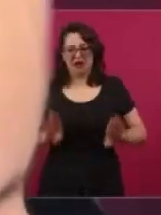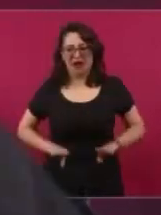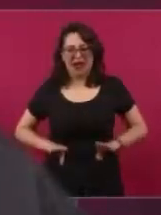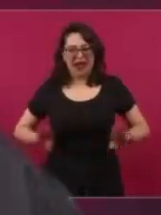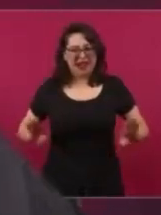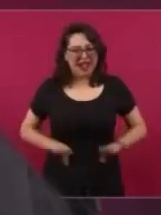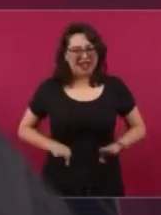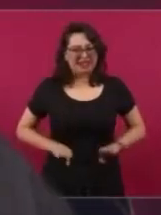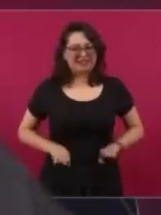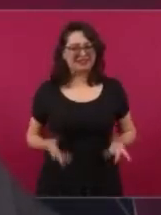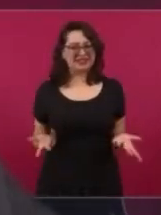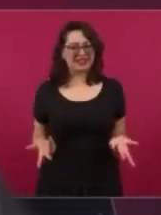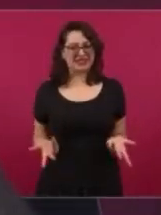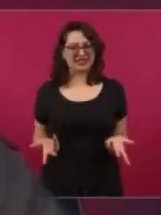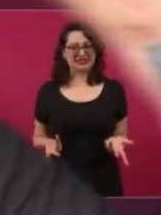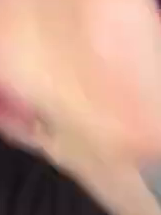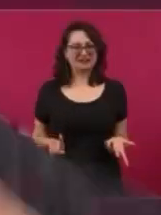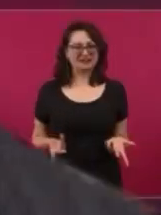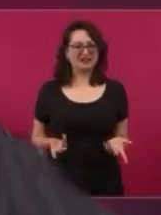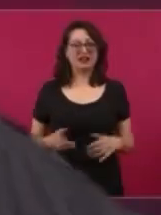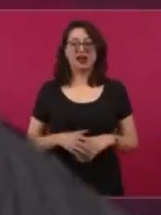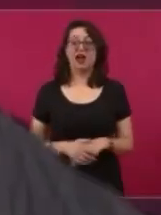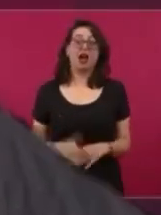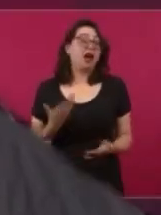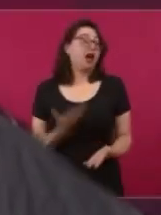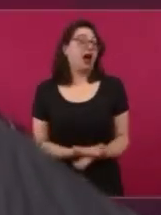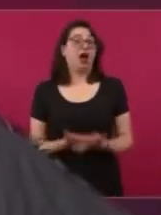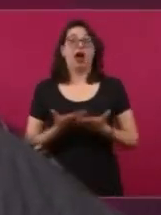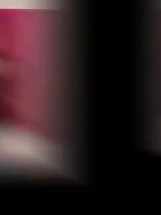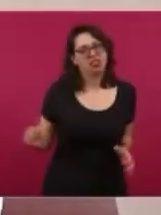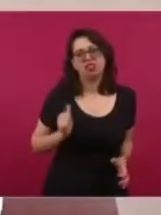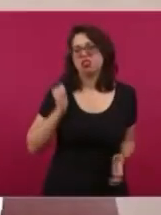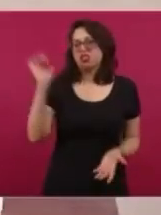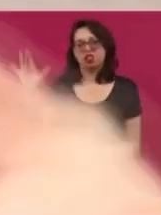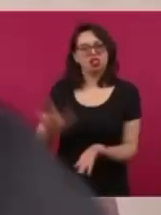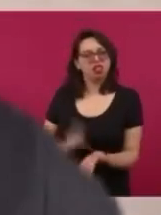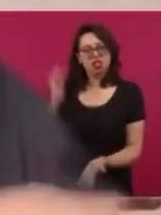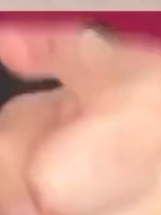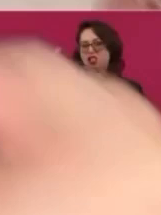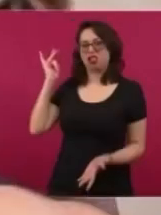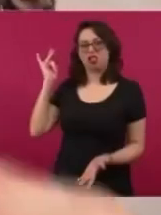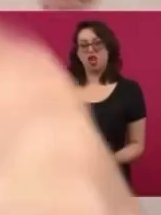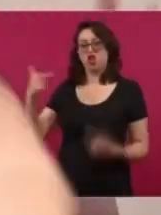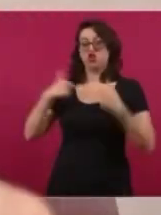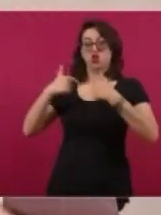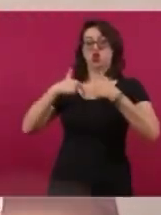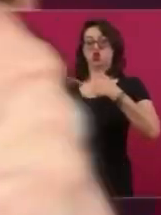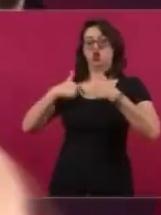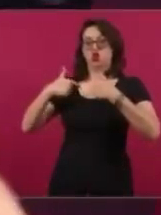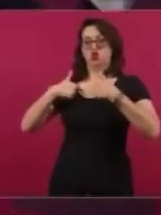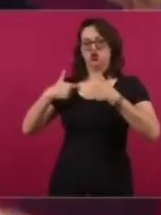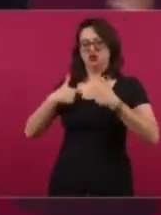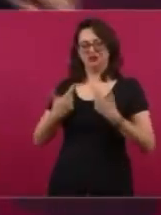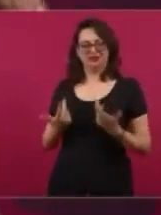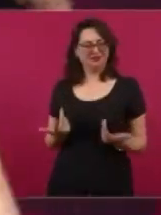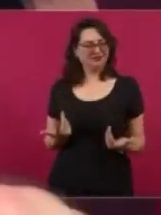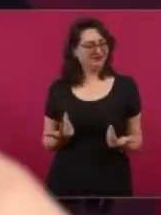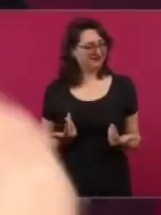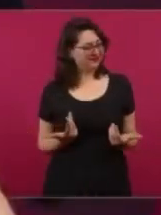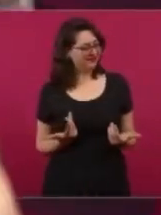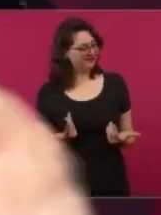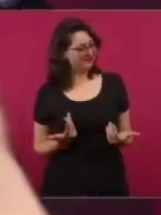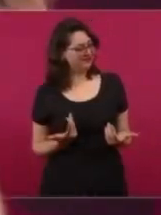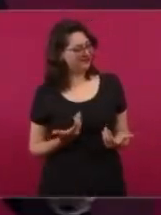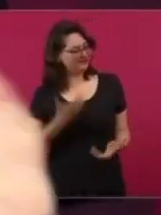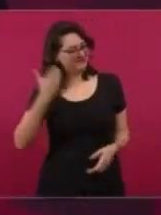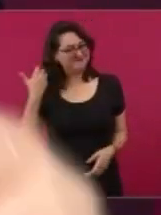Lo manches, Eta. Ahora no saben qué decir sus opositores. Vamos allá con esto que dijo en este video y en